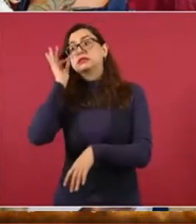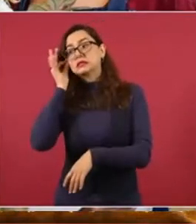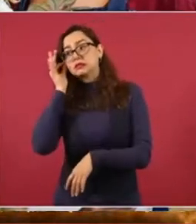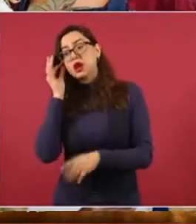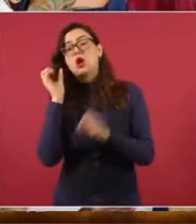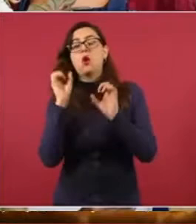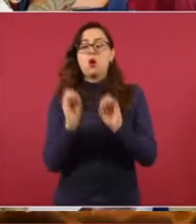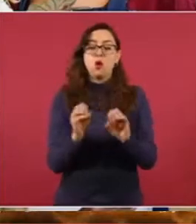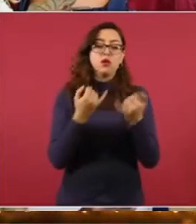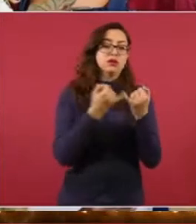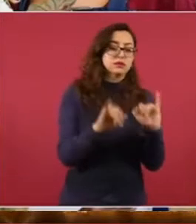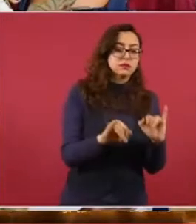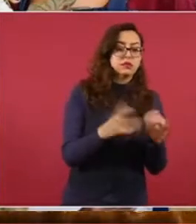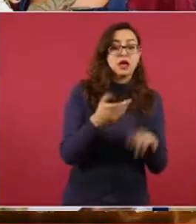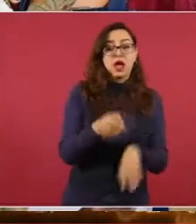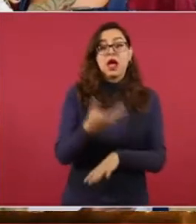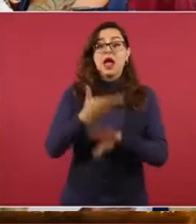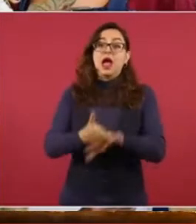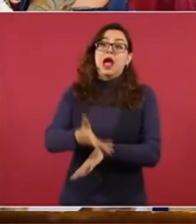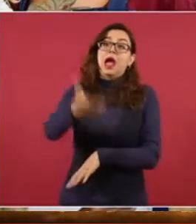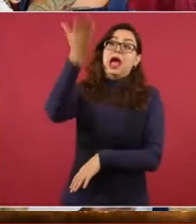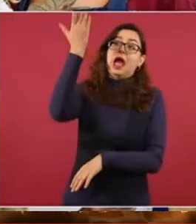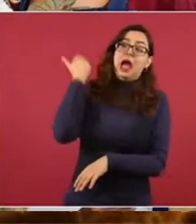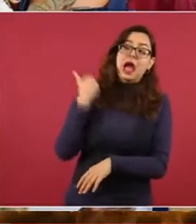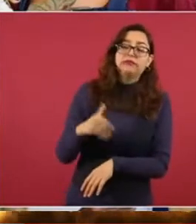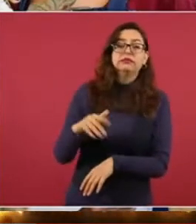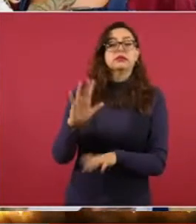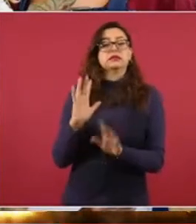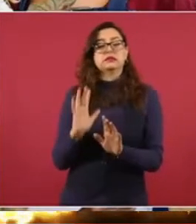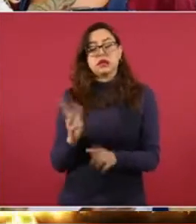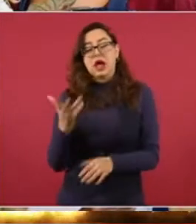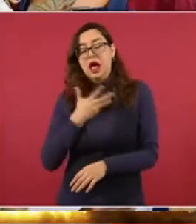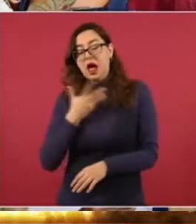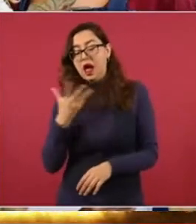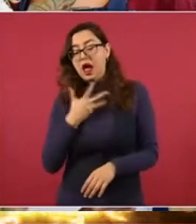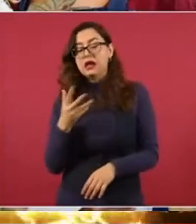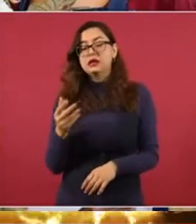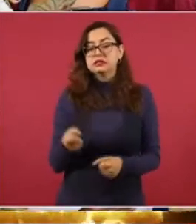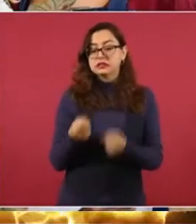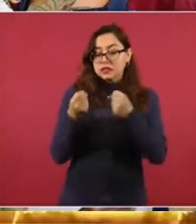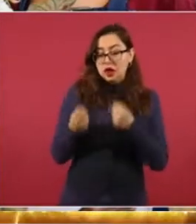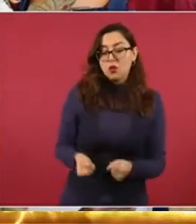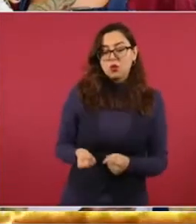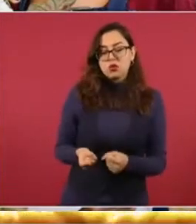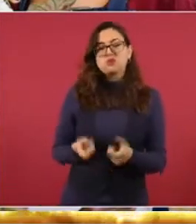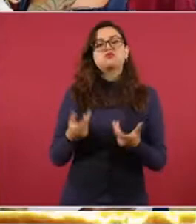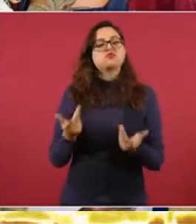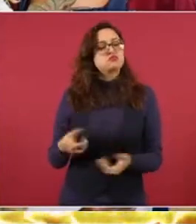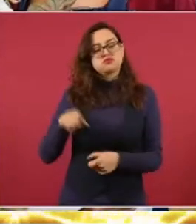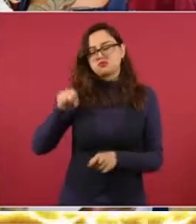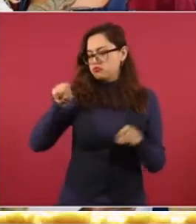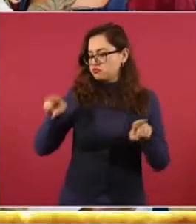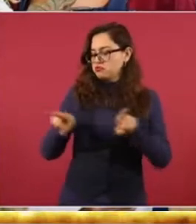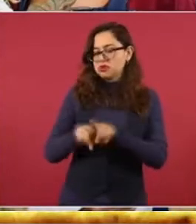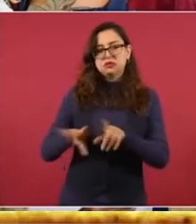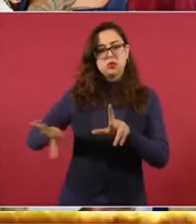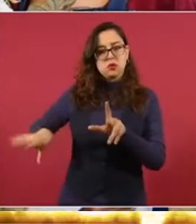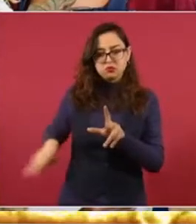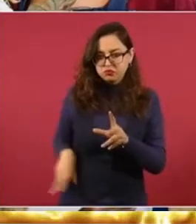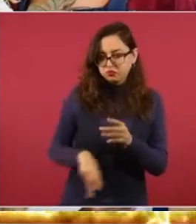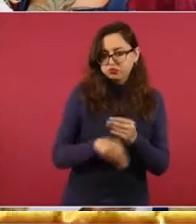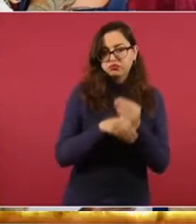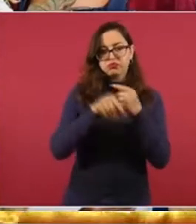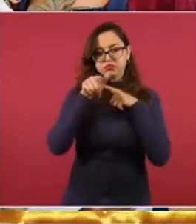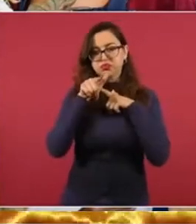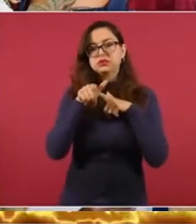esquema, ya sea pago por mes, semestre o año, así como el ingreso y ocupación. Realizar dentro de los